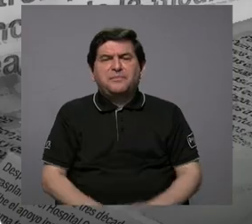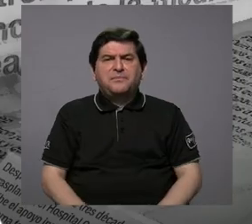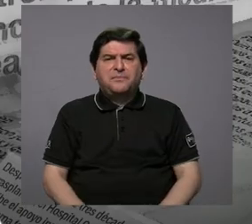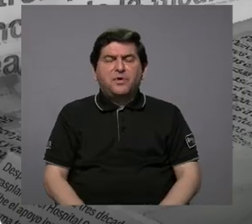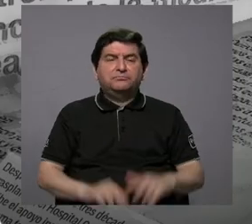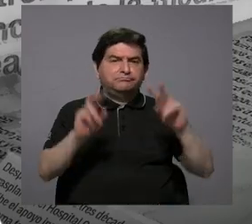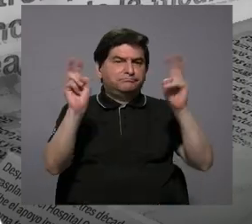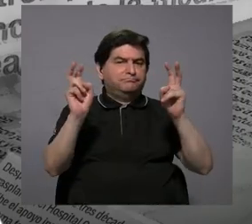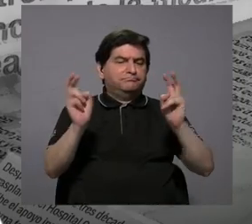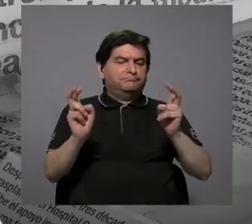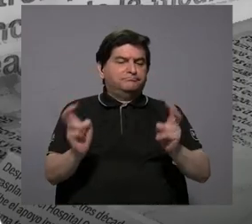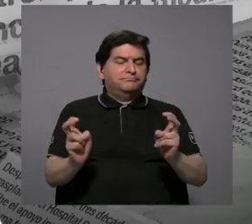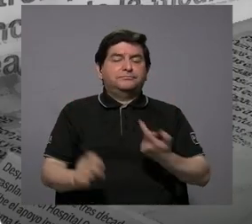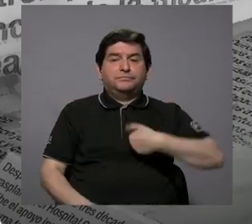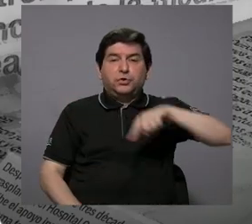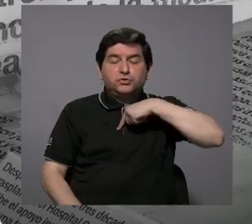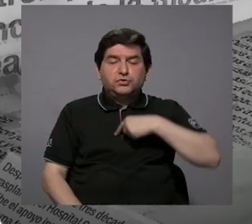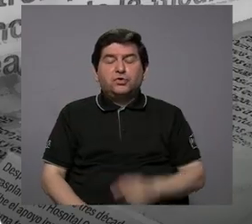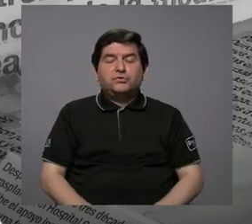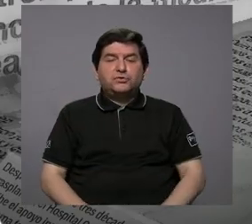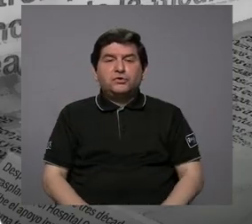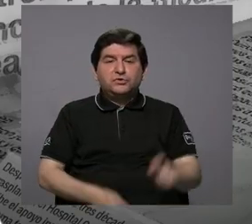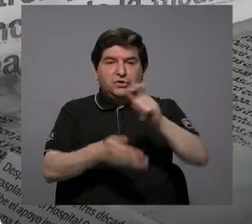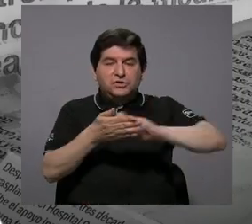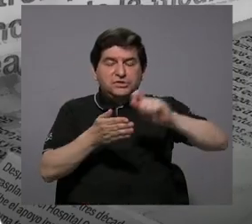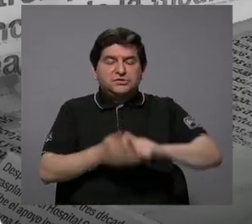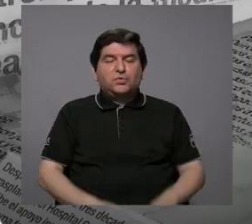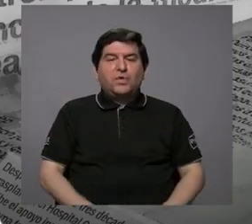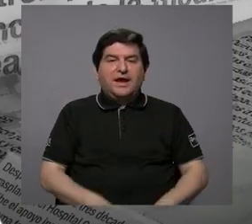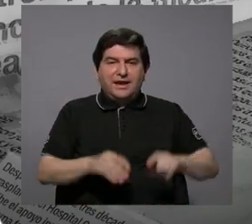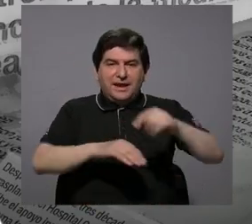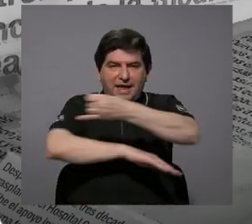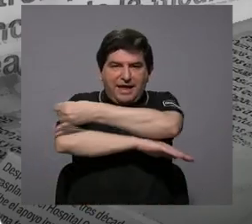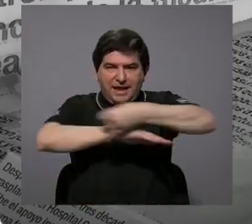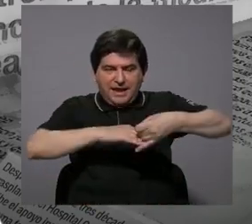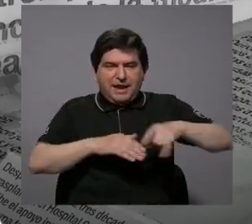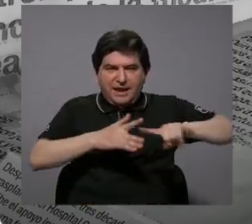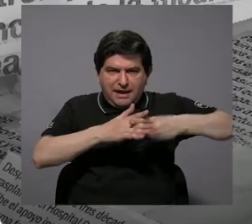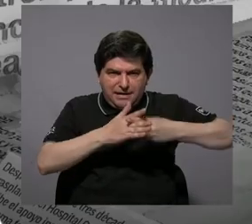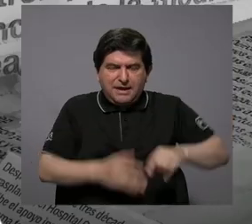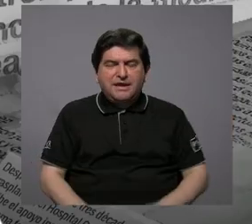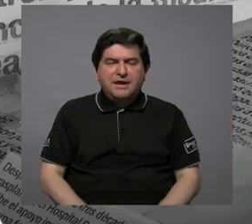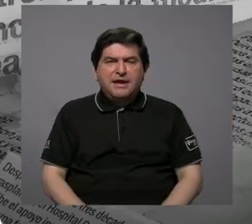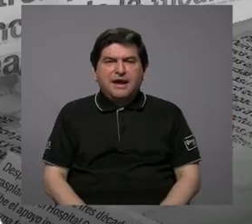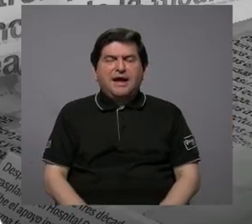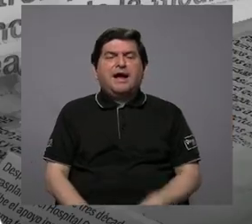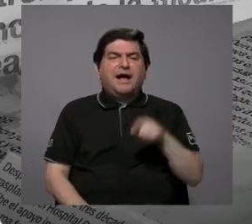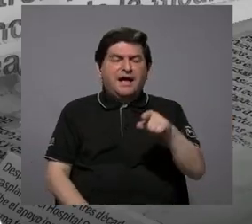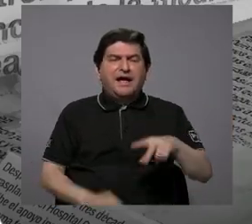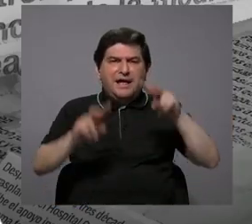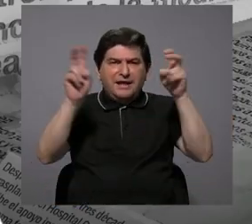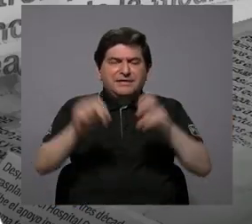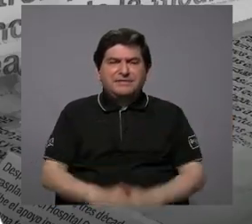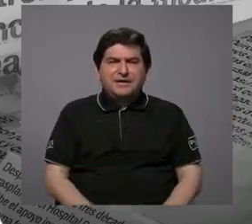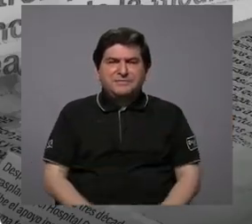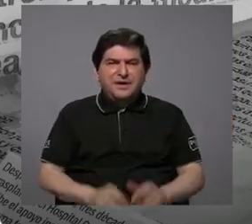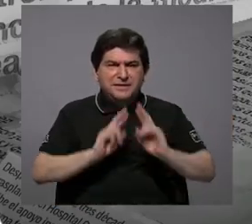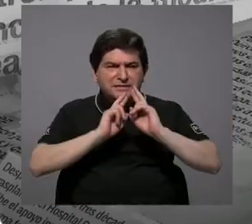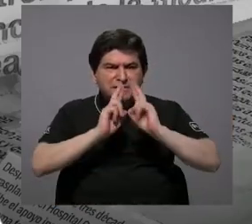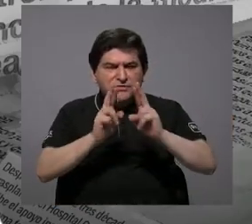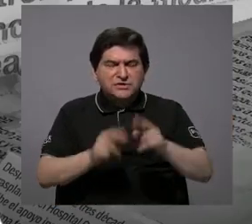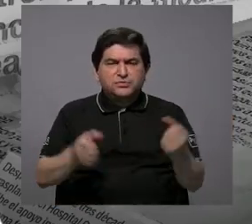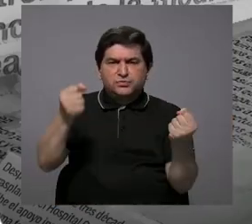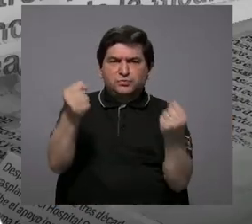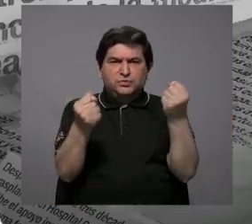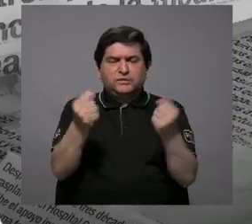temas. Nosotros desde la Escuela de Ingeniería Mecánica hemos venido trabajando temas de desempeño vehicular, específicamente